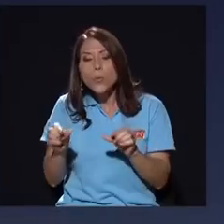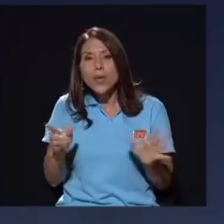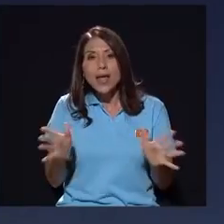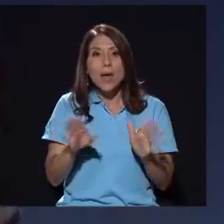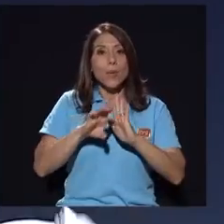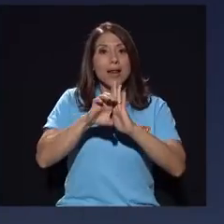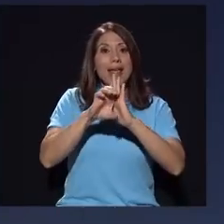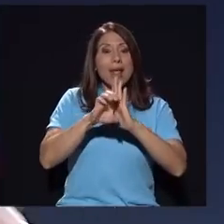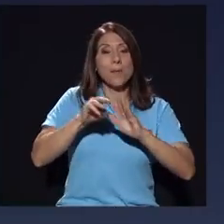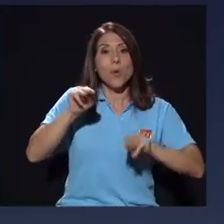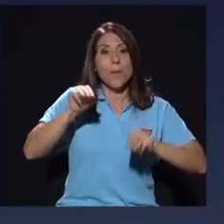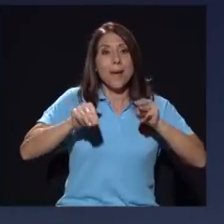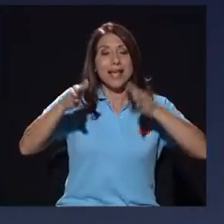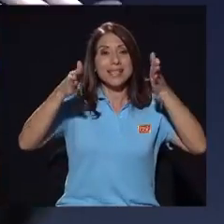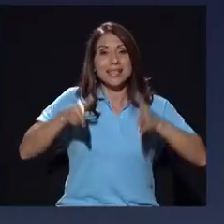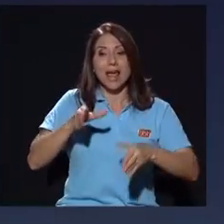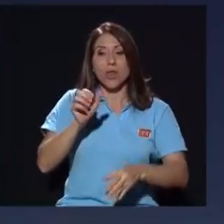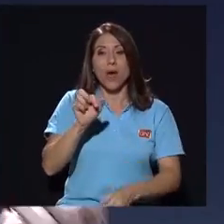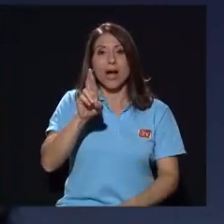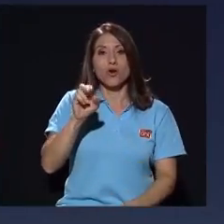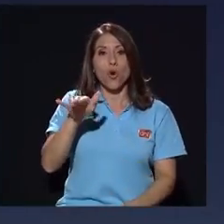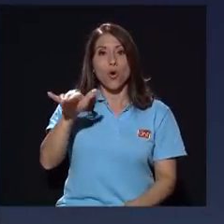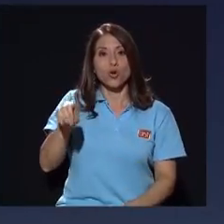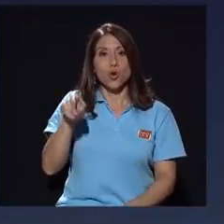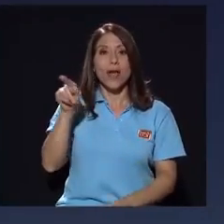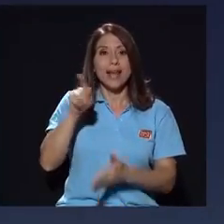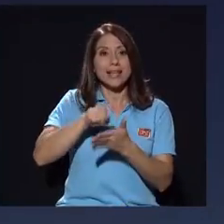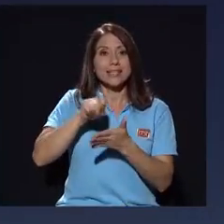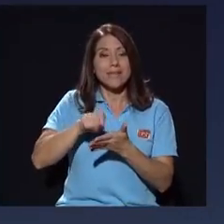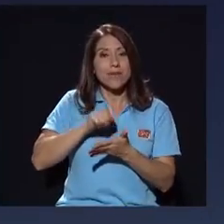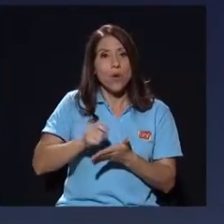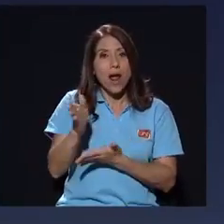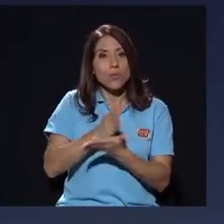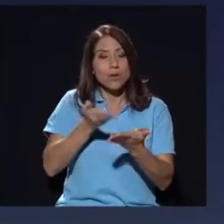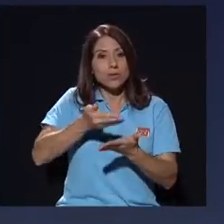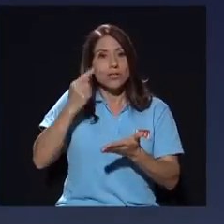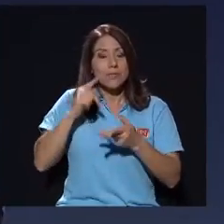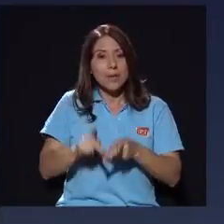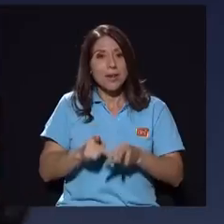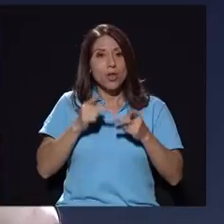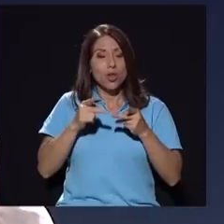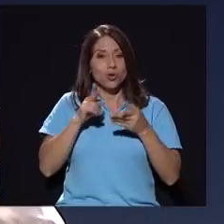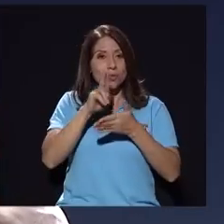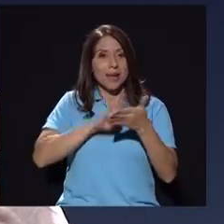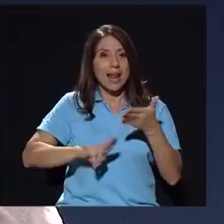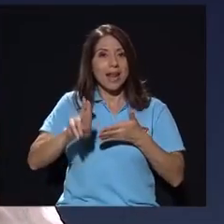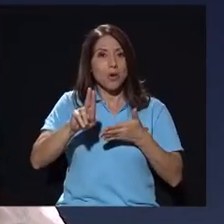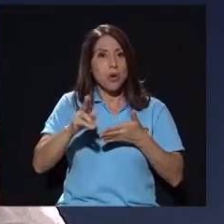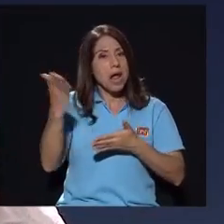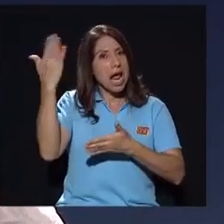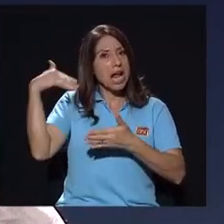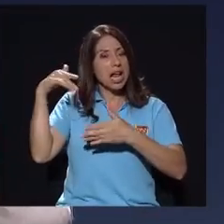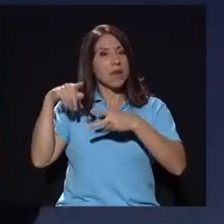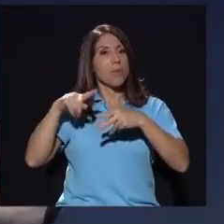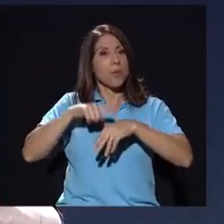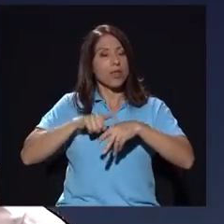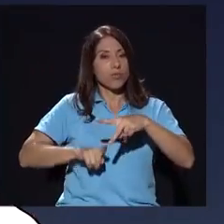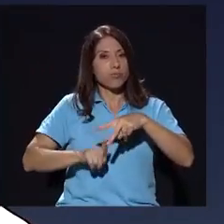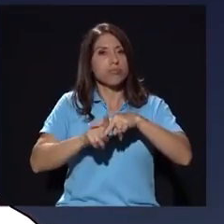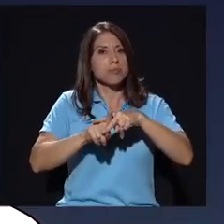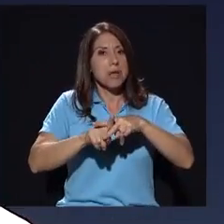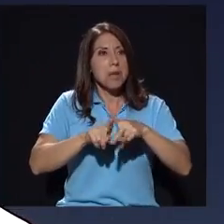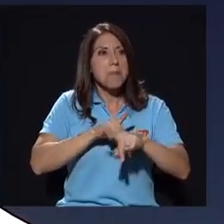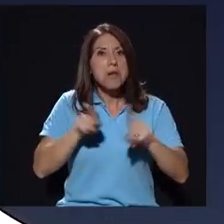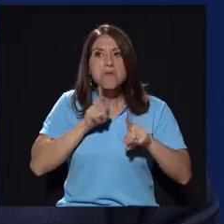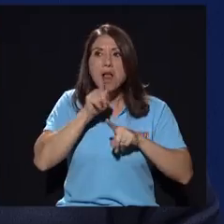él escribió varios artículos en Semanario y se le hizo una entrevista muy completa que salió en su momento, no tuvo la trascendencia que vio tener, pero estaba